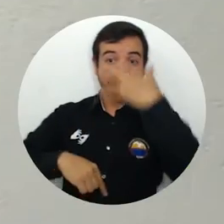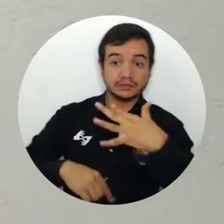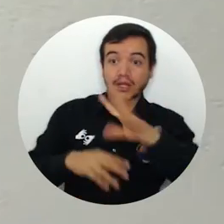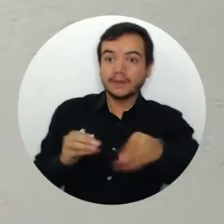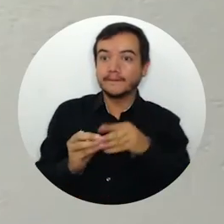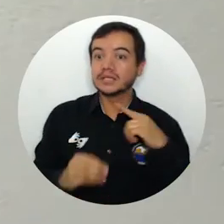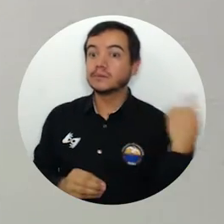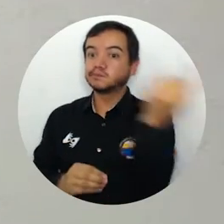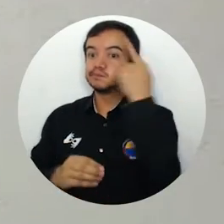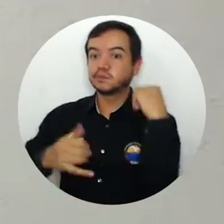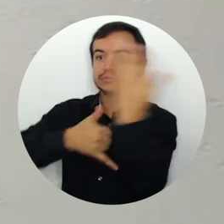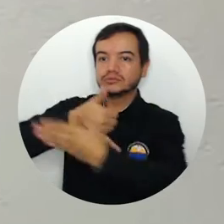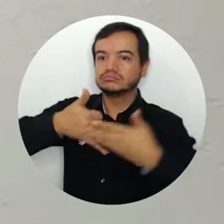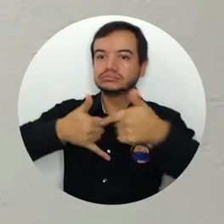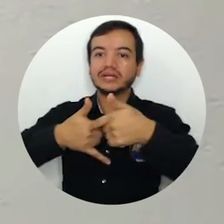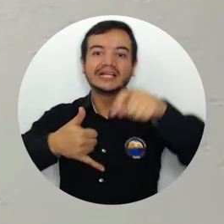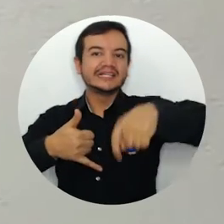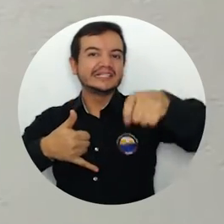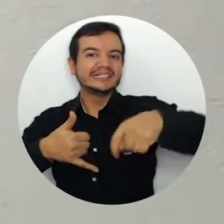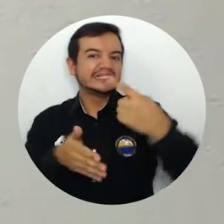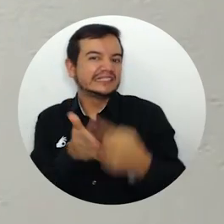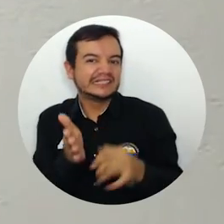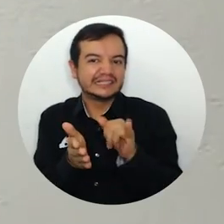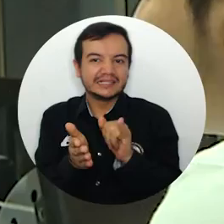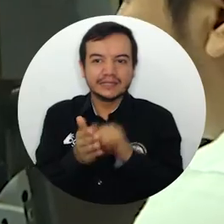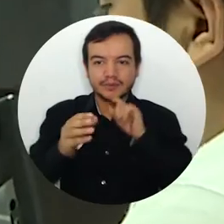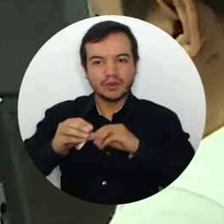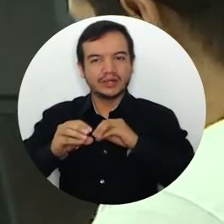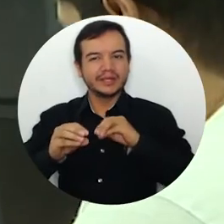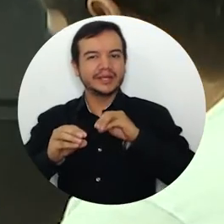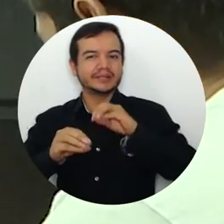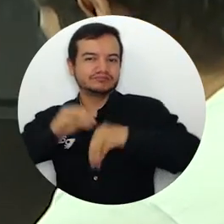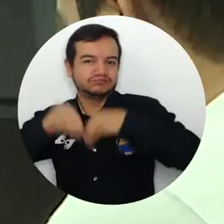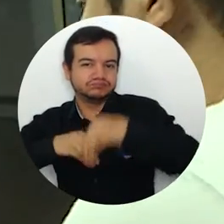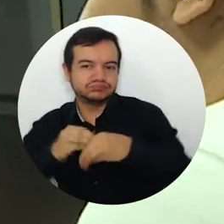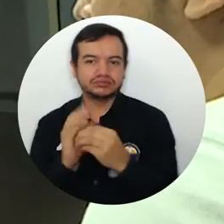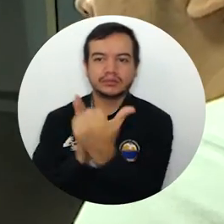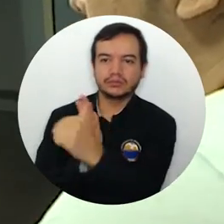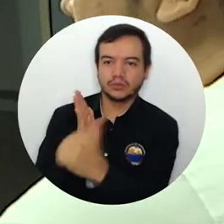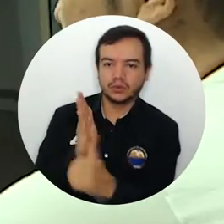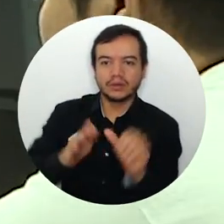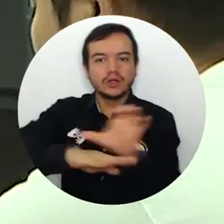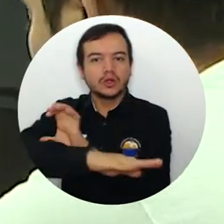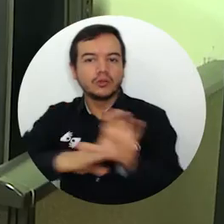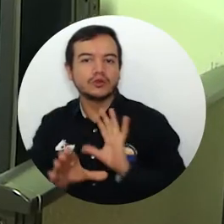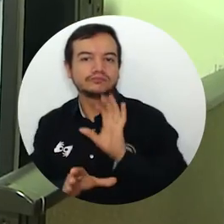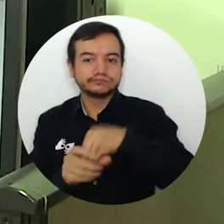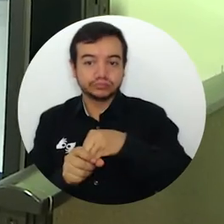Magdalena?